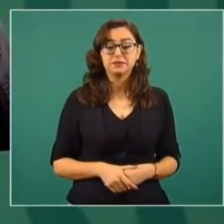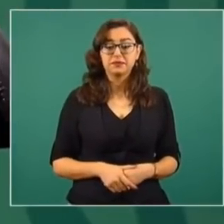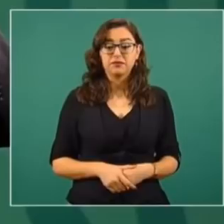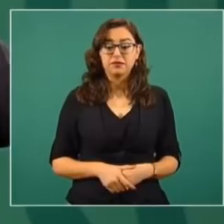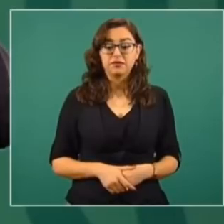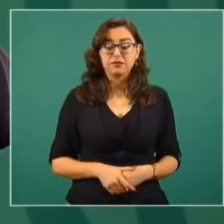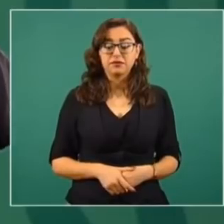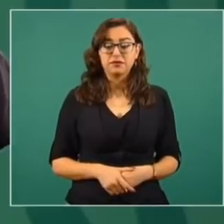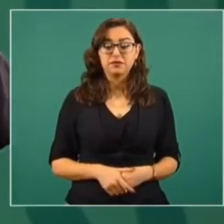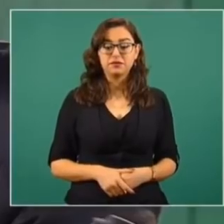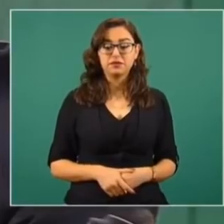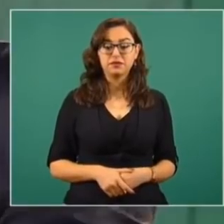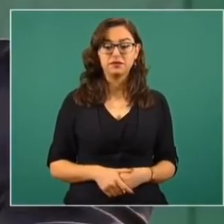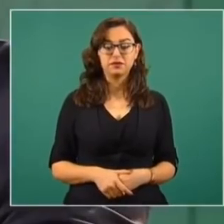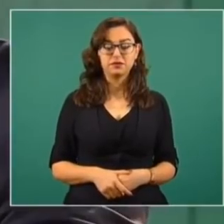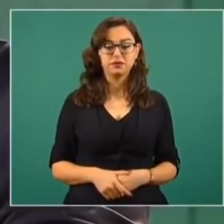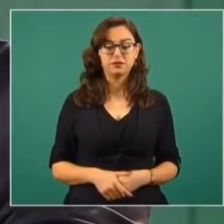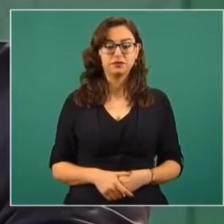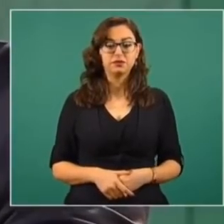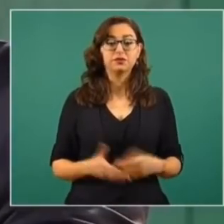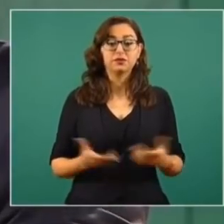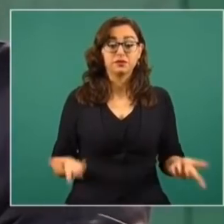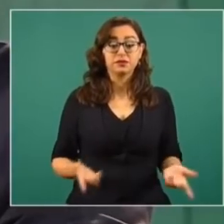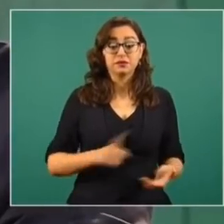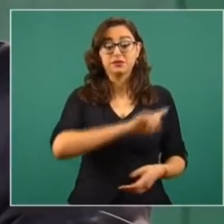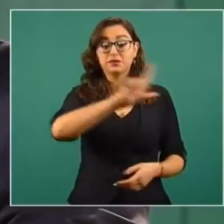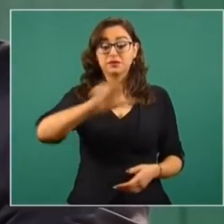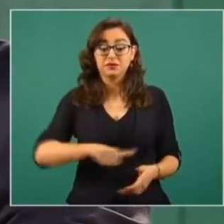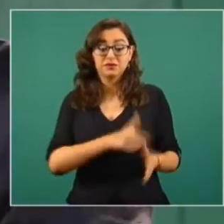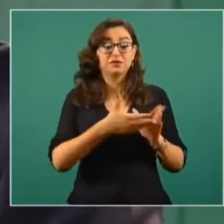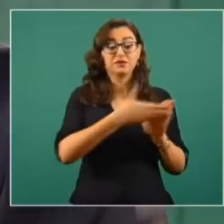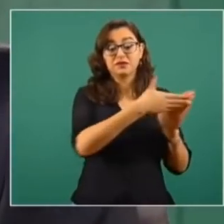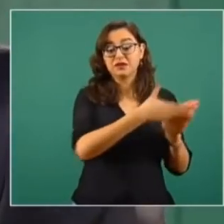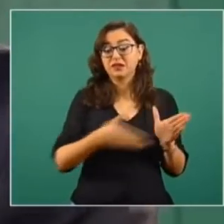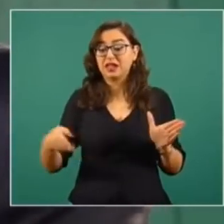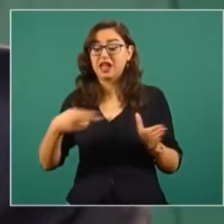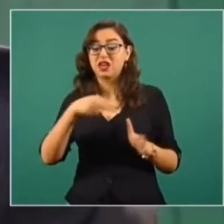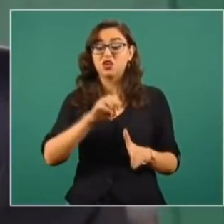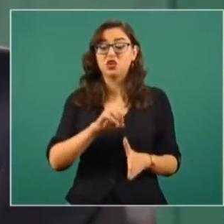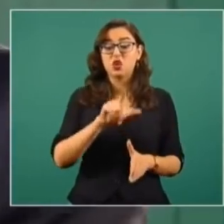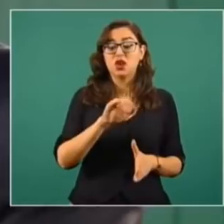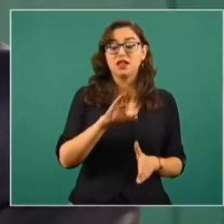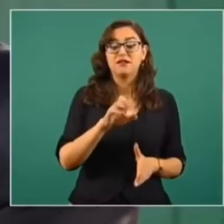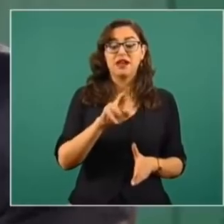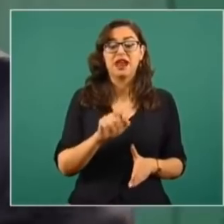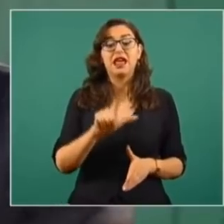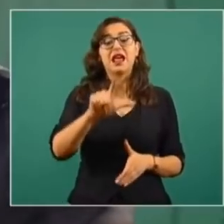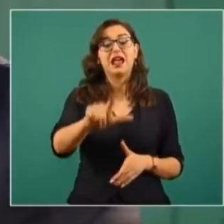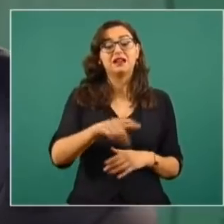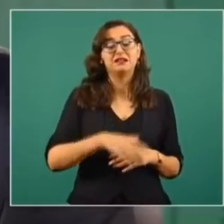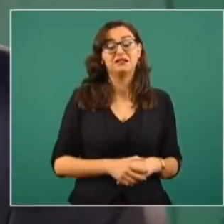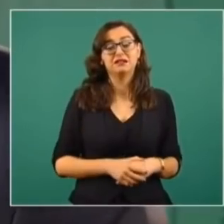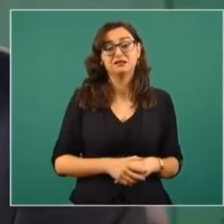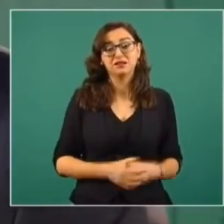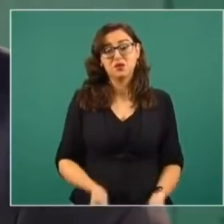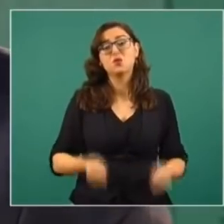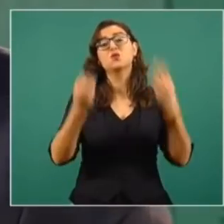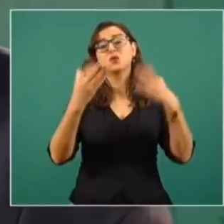Entonces, el modelo neoliberal se impuso durante 36 años.